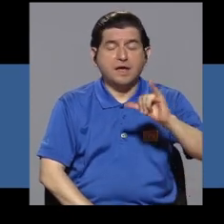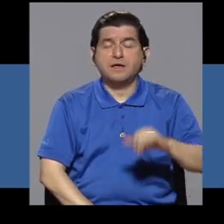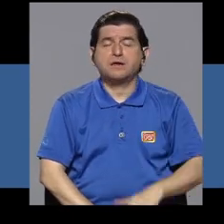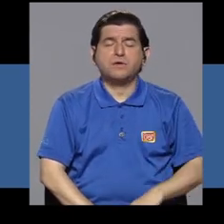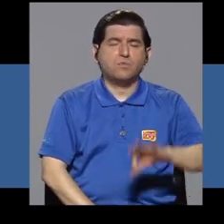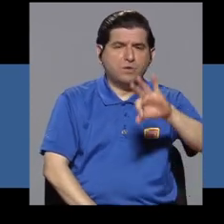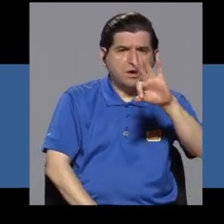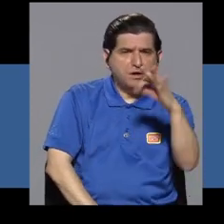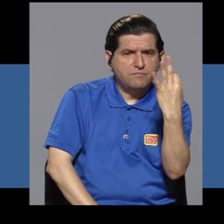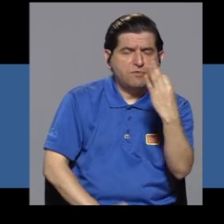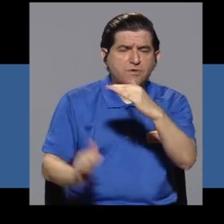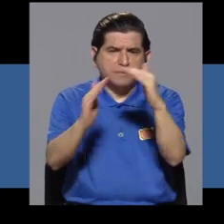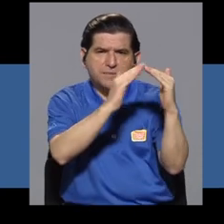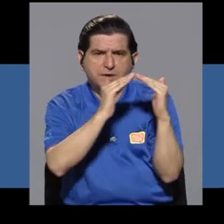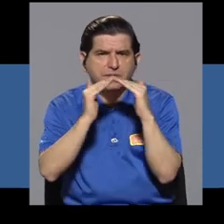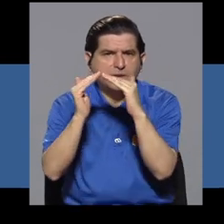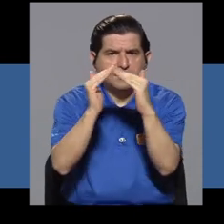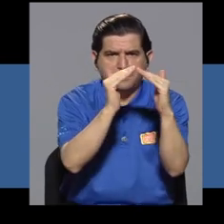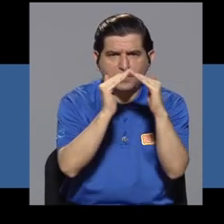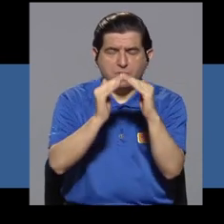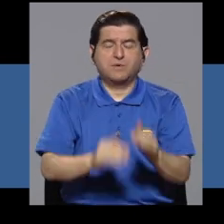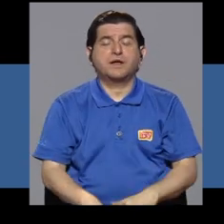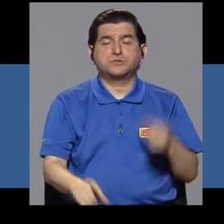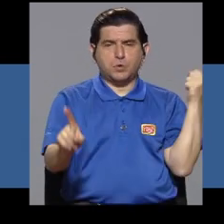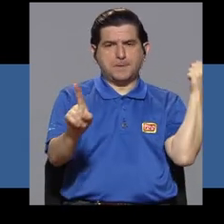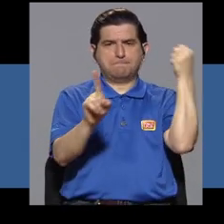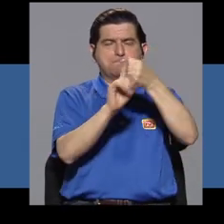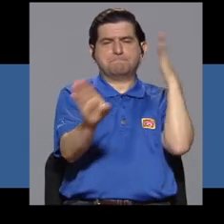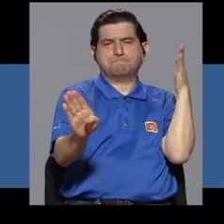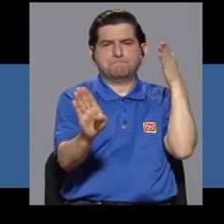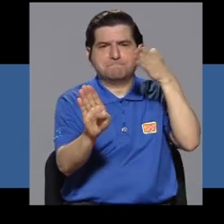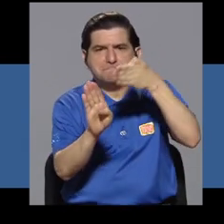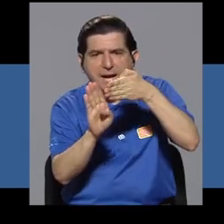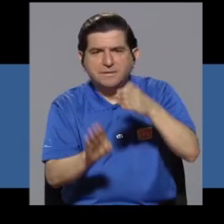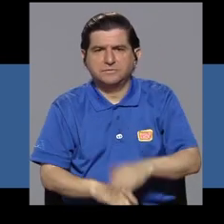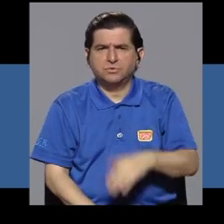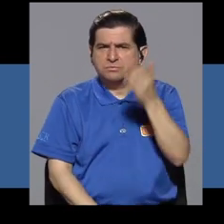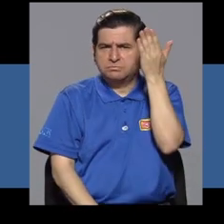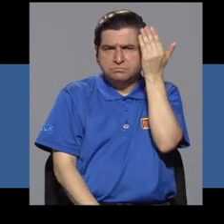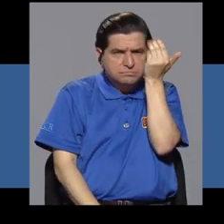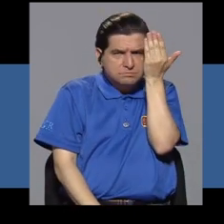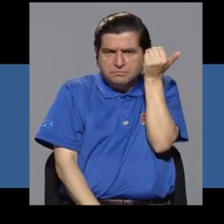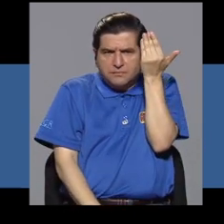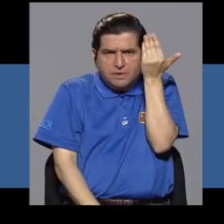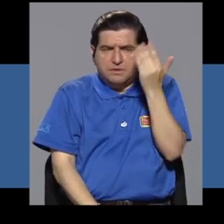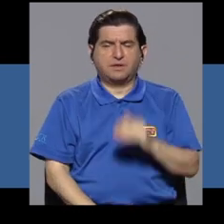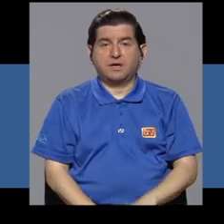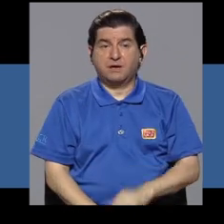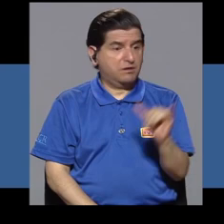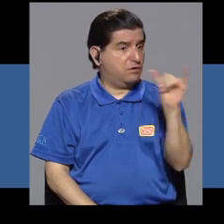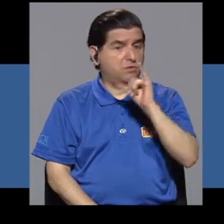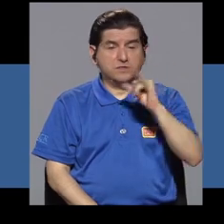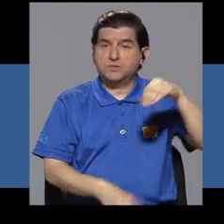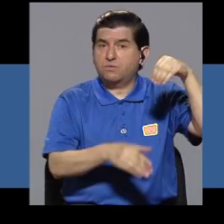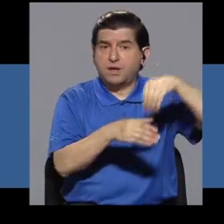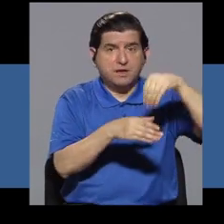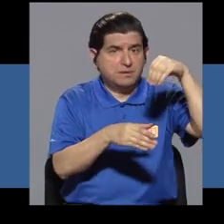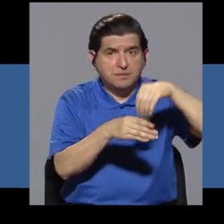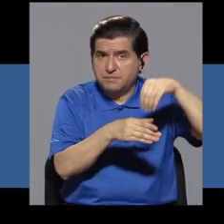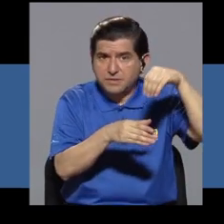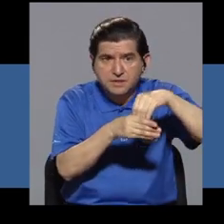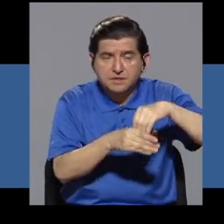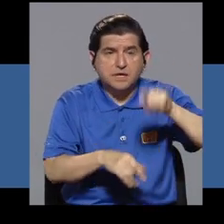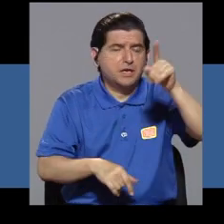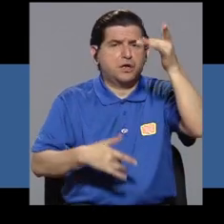tiene un impacto directo, porque no es lo mismo invertir en una patología que